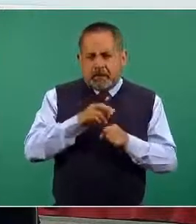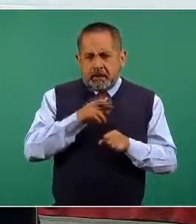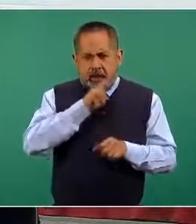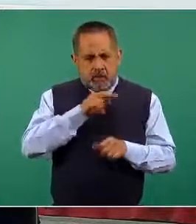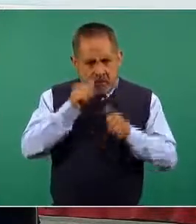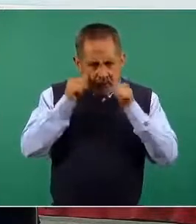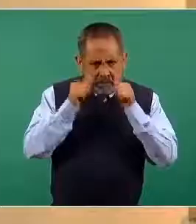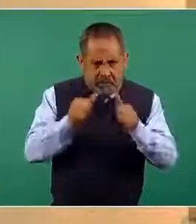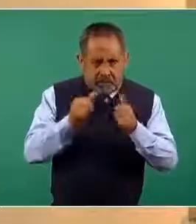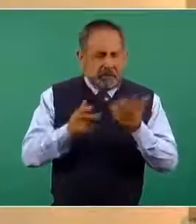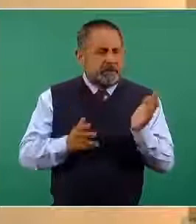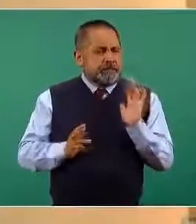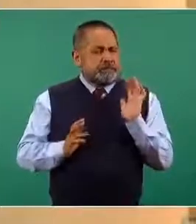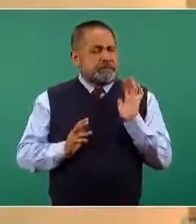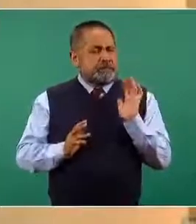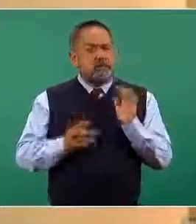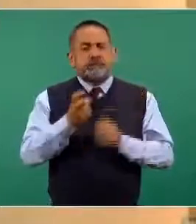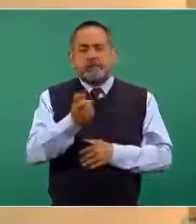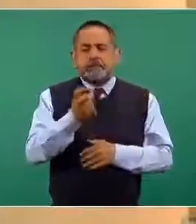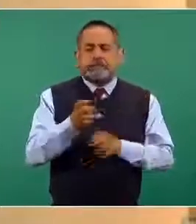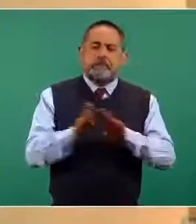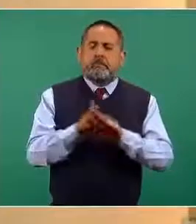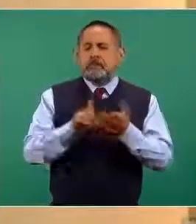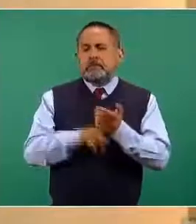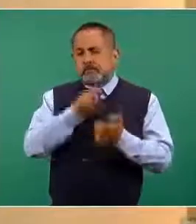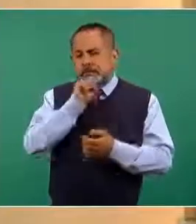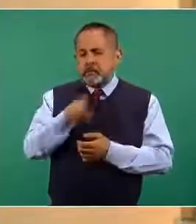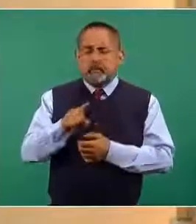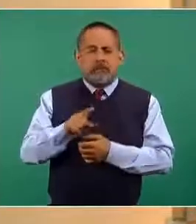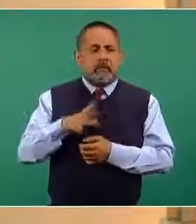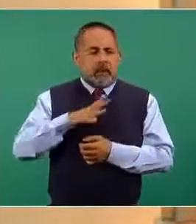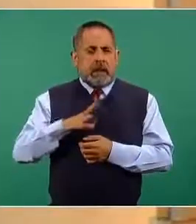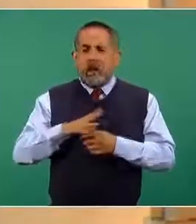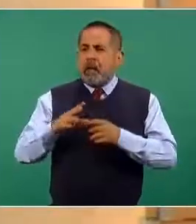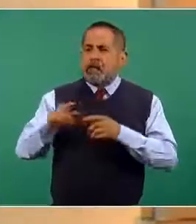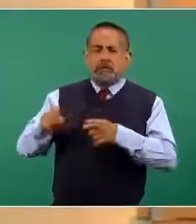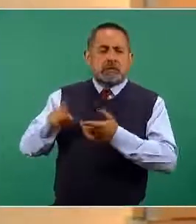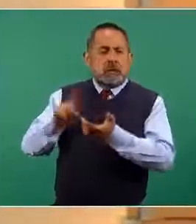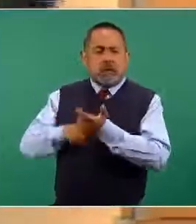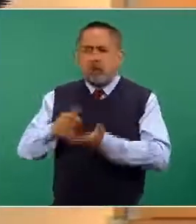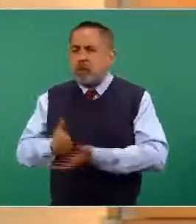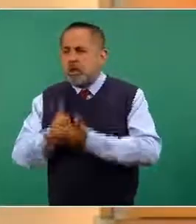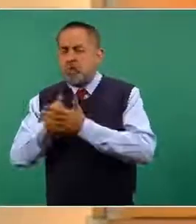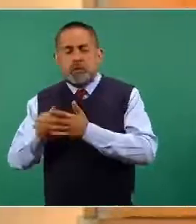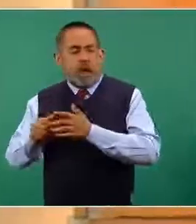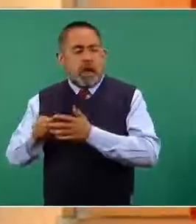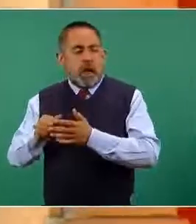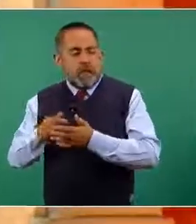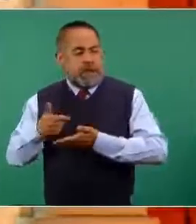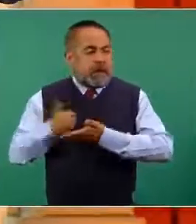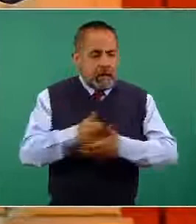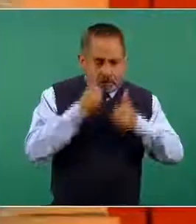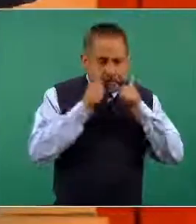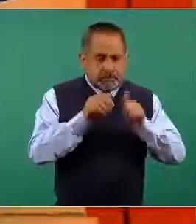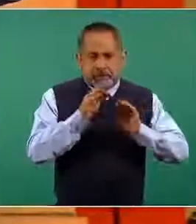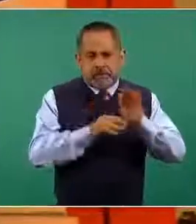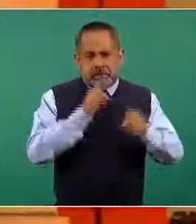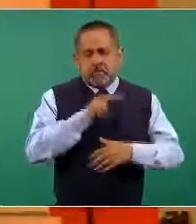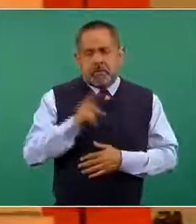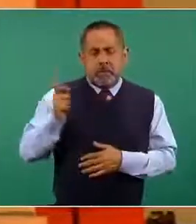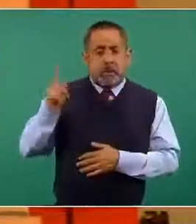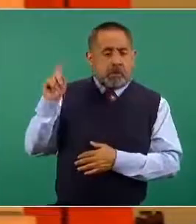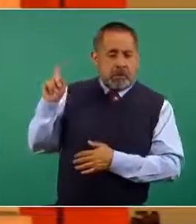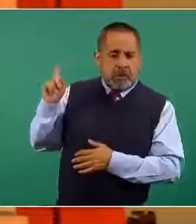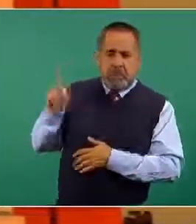es por esto que se tienen también esos módulos para atender. Sin embargo, aquí esto lo que nos dice